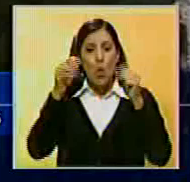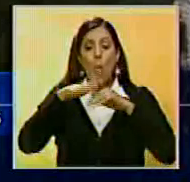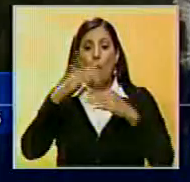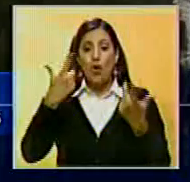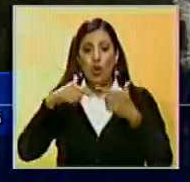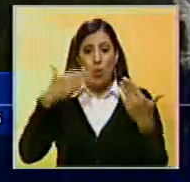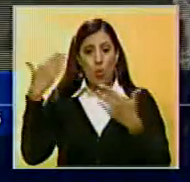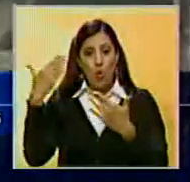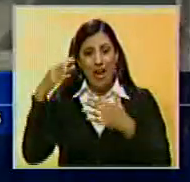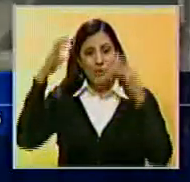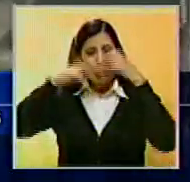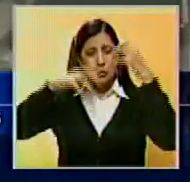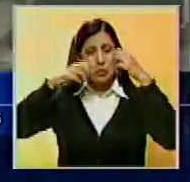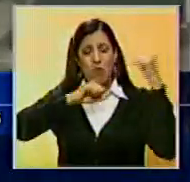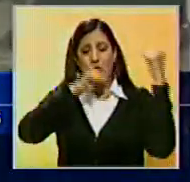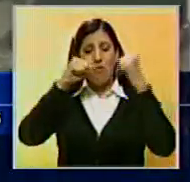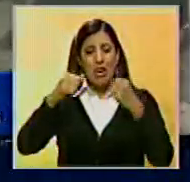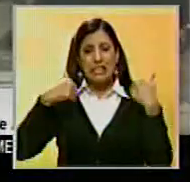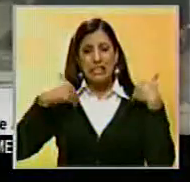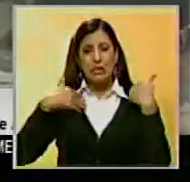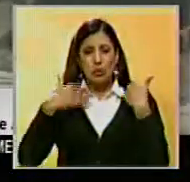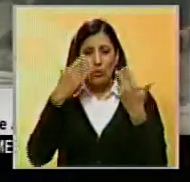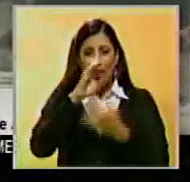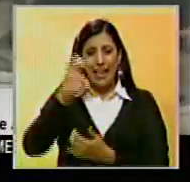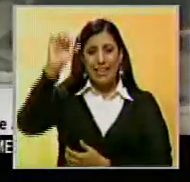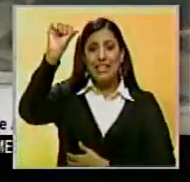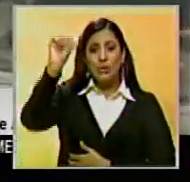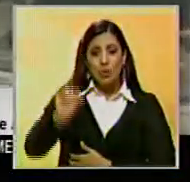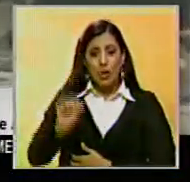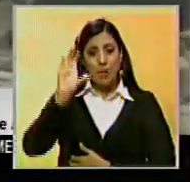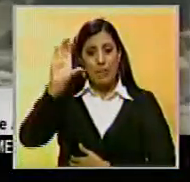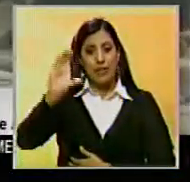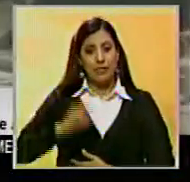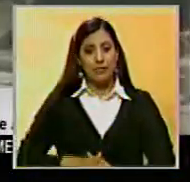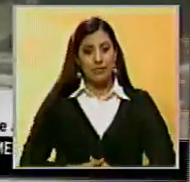por el temporal y las tormentas que han afectado la zona este y sur del país.